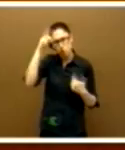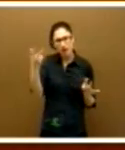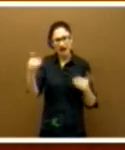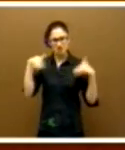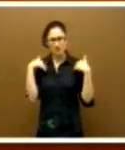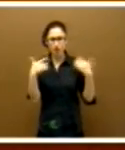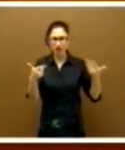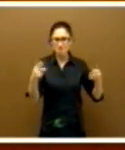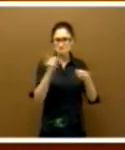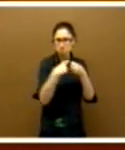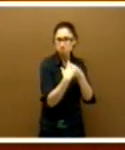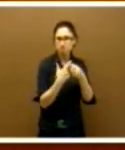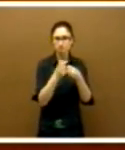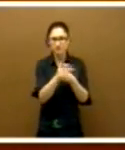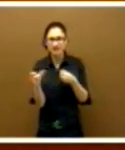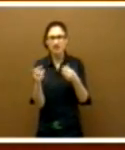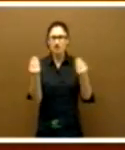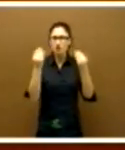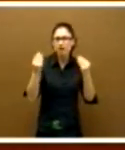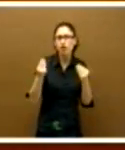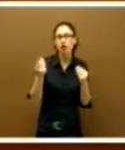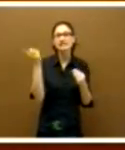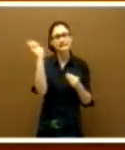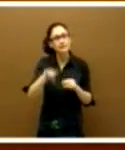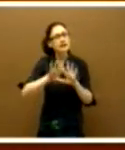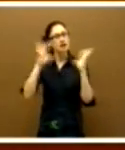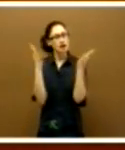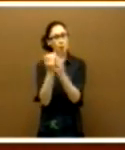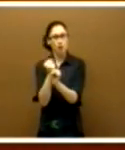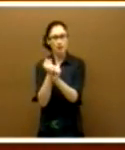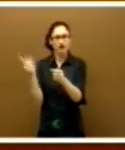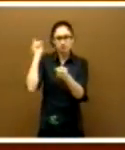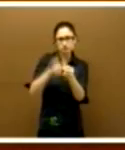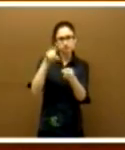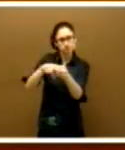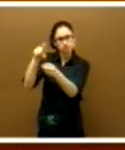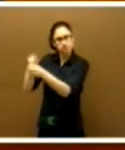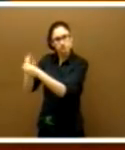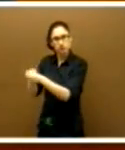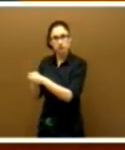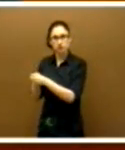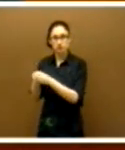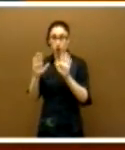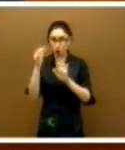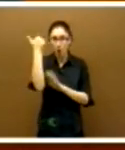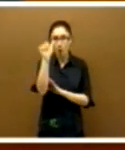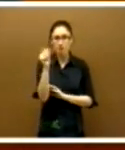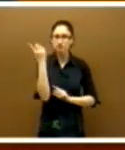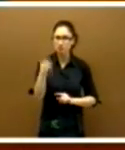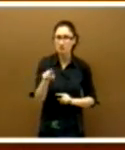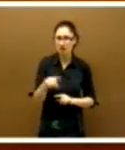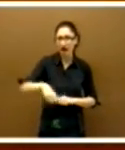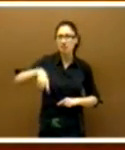deporte, a la participación ciudadana, a la formación y, por supuesto, al mundo laboral. Pero los varones también han decidido,